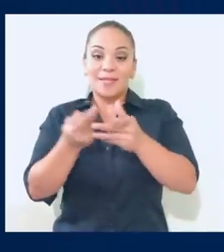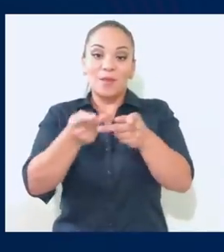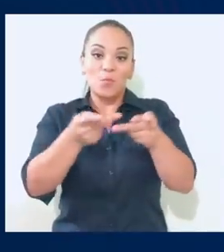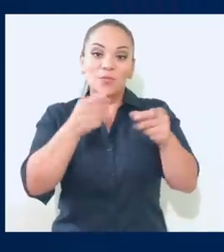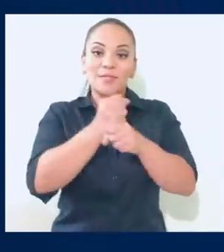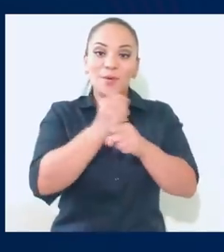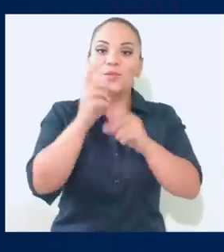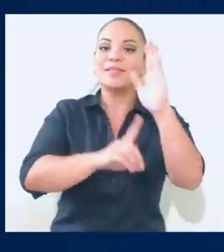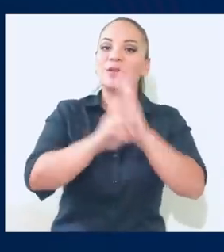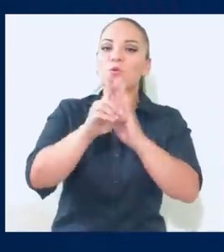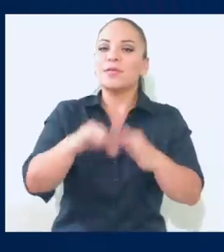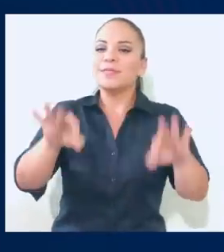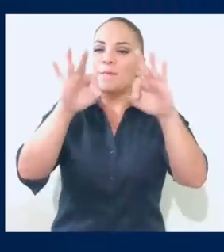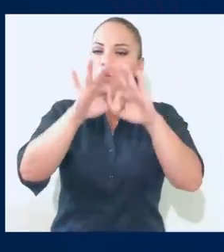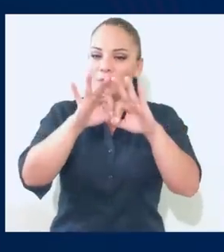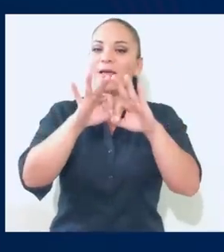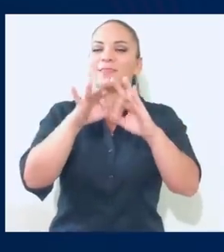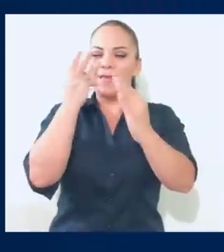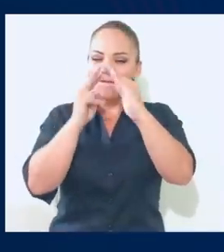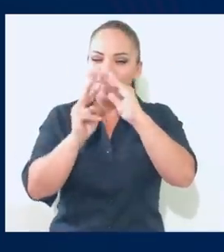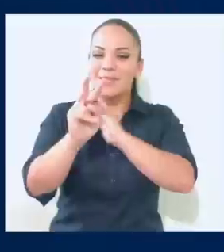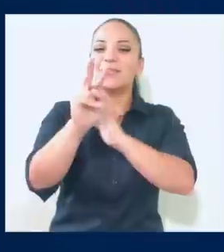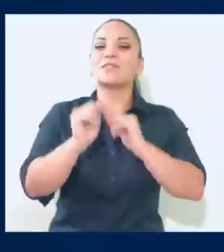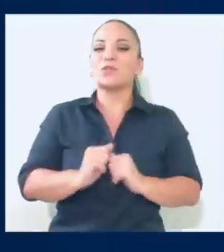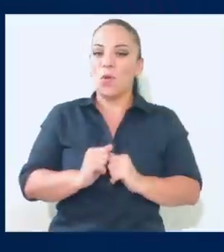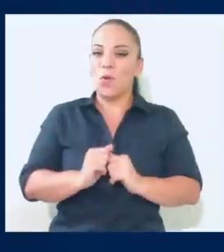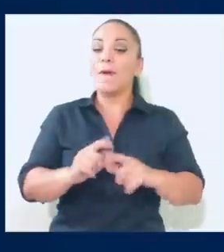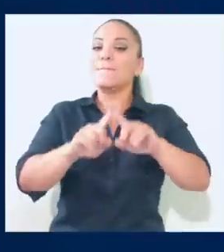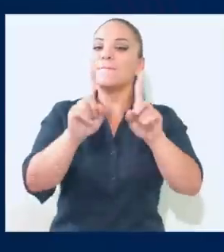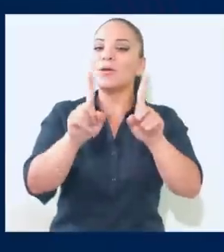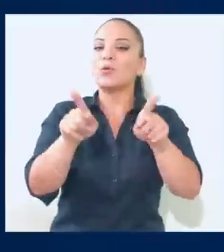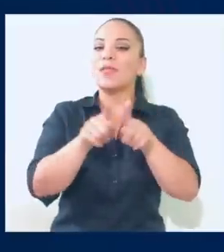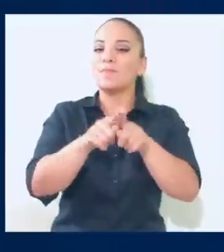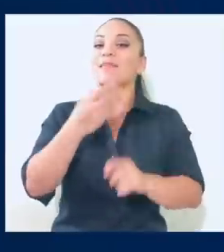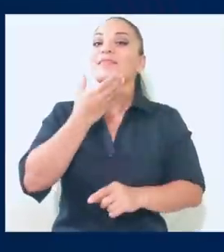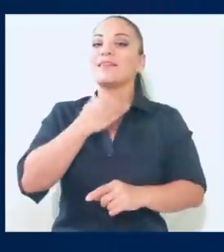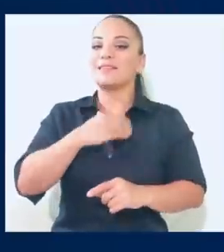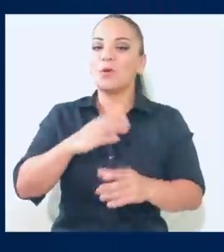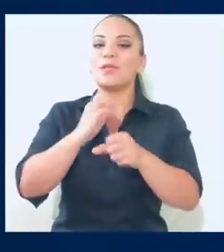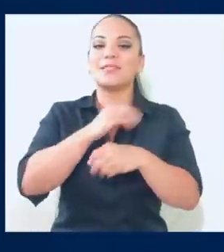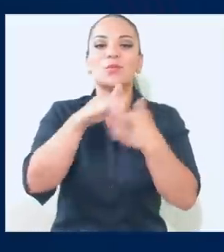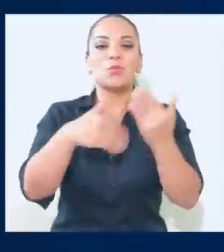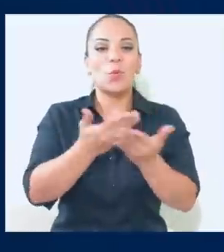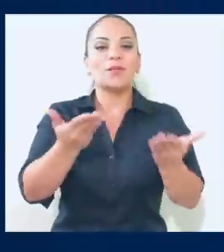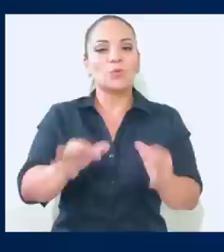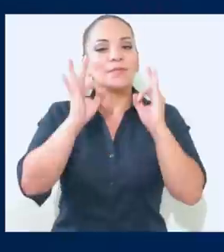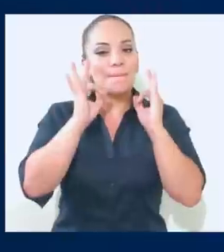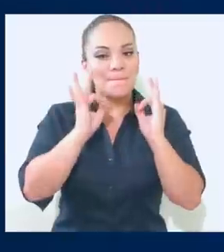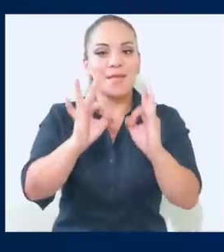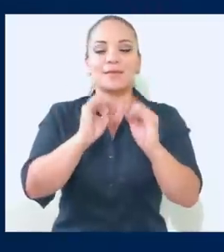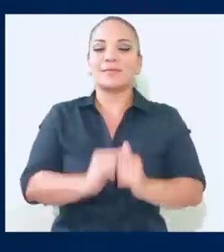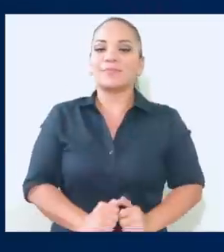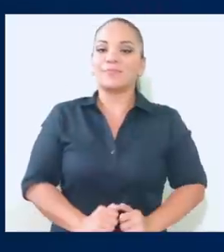desarrollo hay que tener visión, pero sobre todo ganas de hacer las cosas bien.